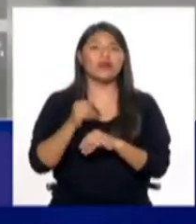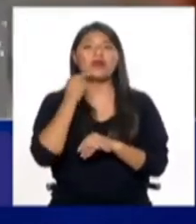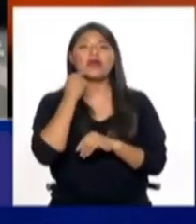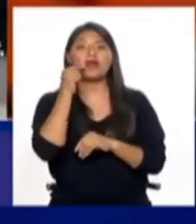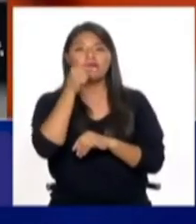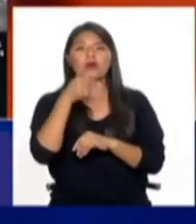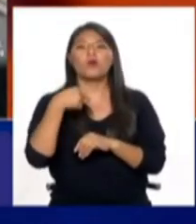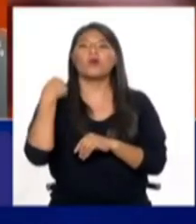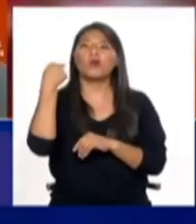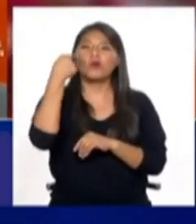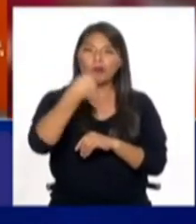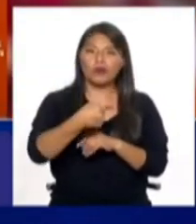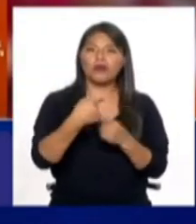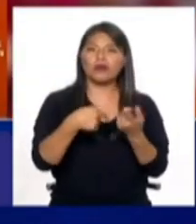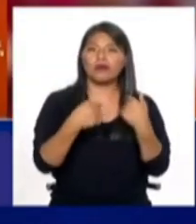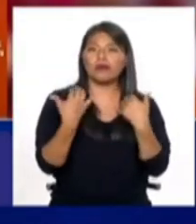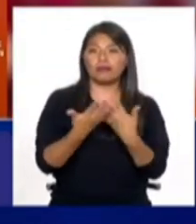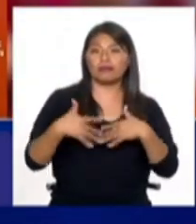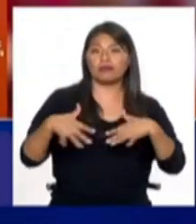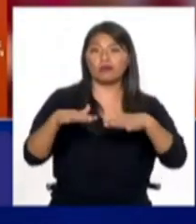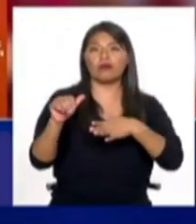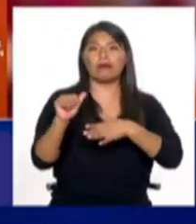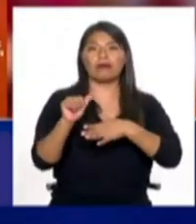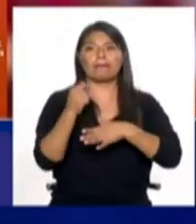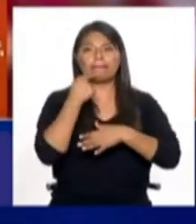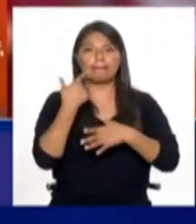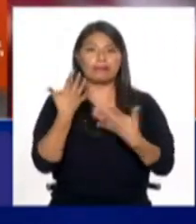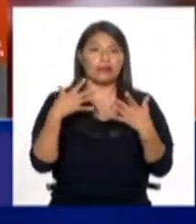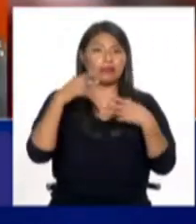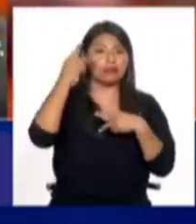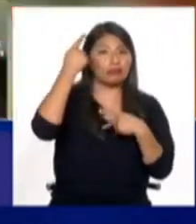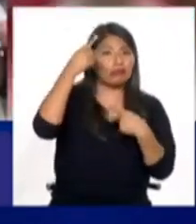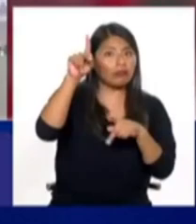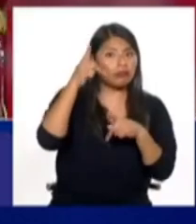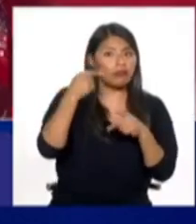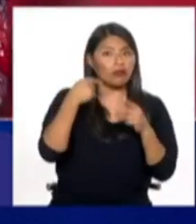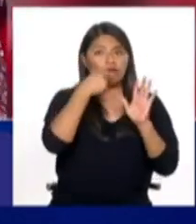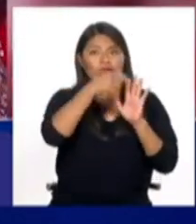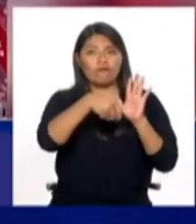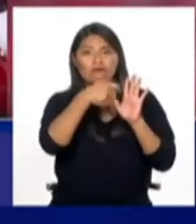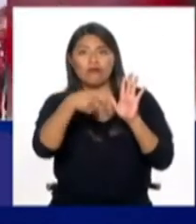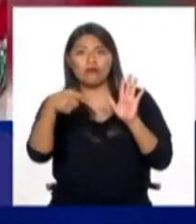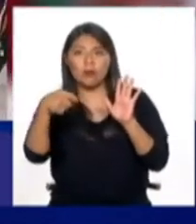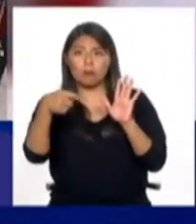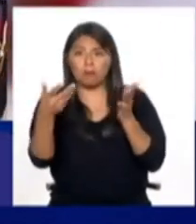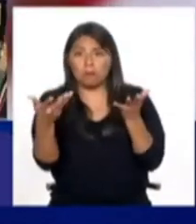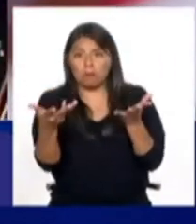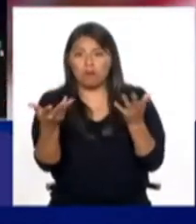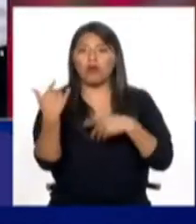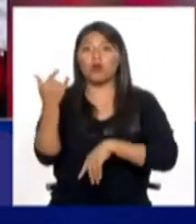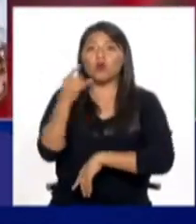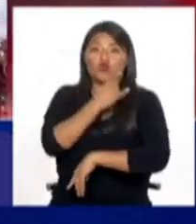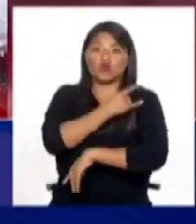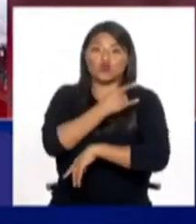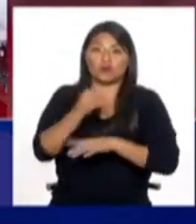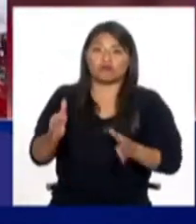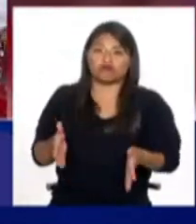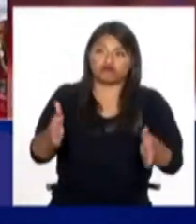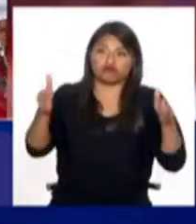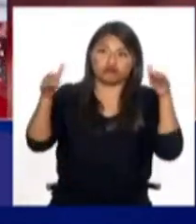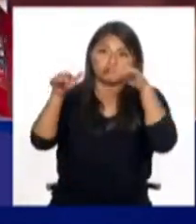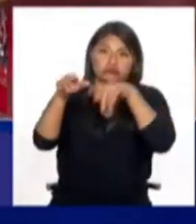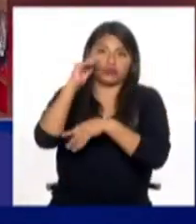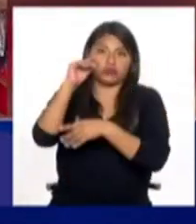a hacer para que este tipo de prácticas no se den? Porque sabemos que finalmente la Universidad de Lima, como muchas otras